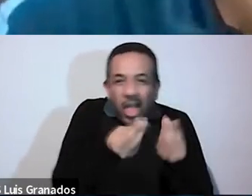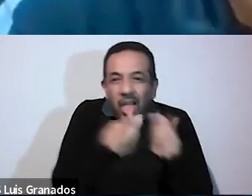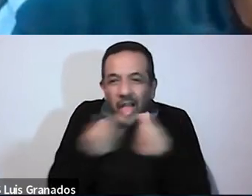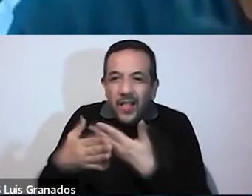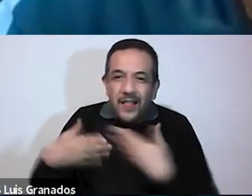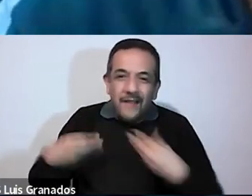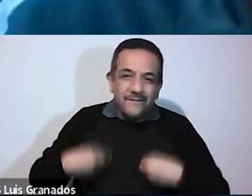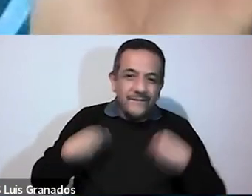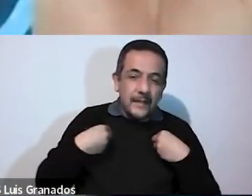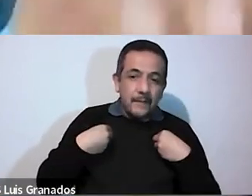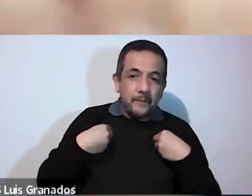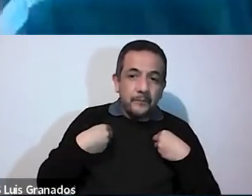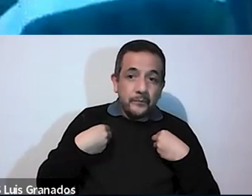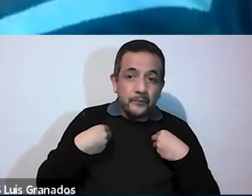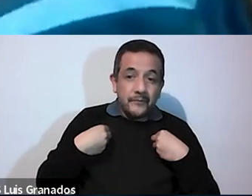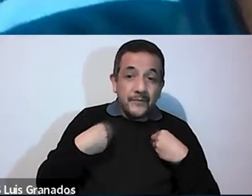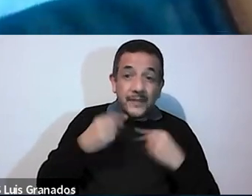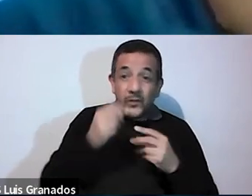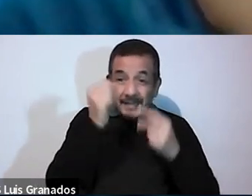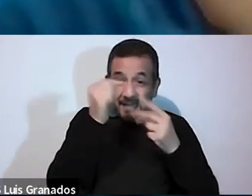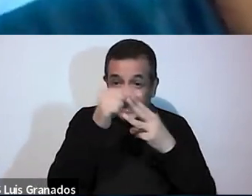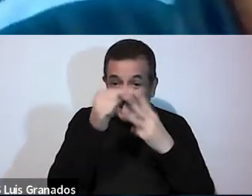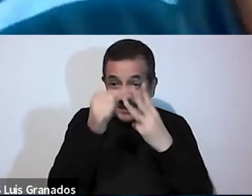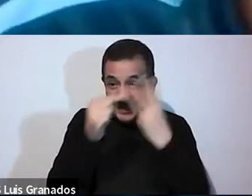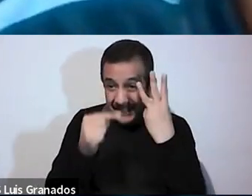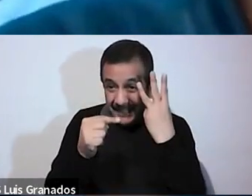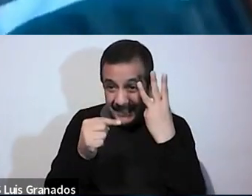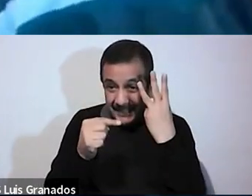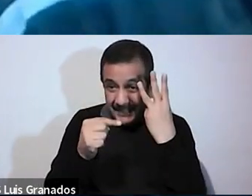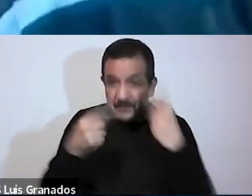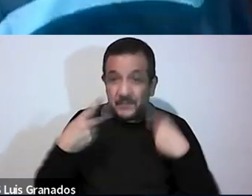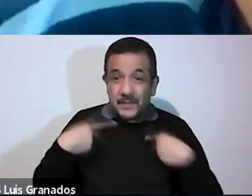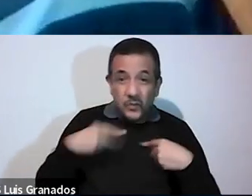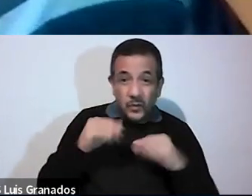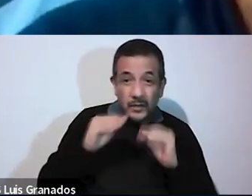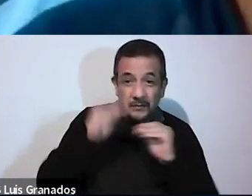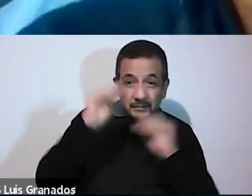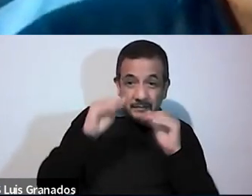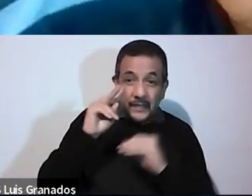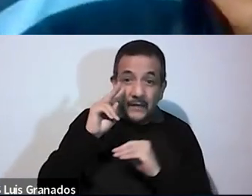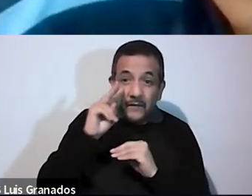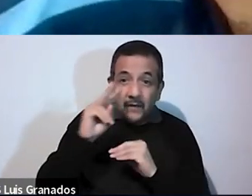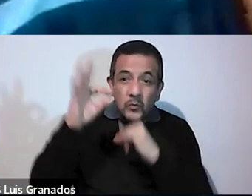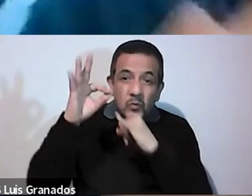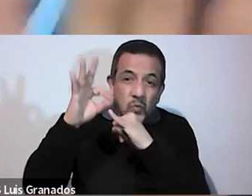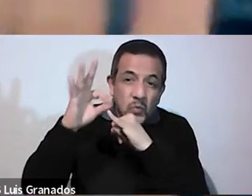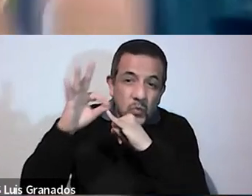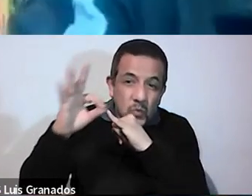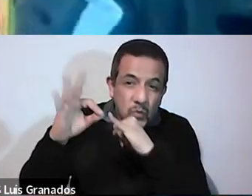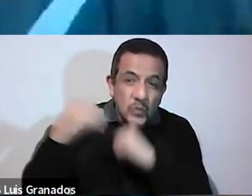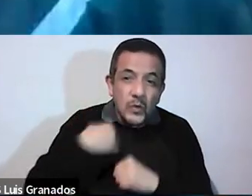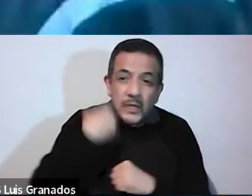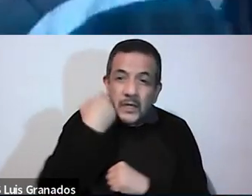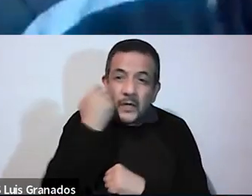vayamos fijándonos en estos distintos personajes. Y por último, yo quiero que